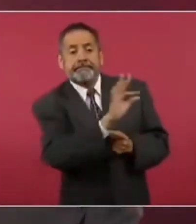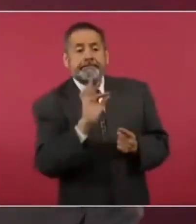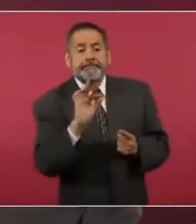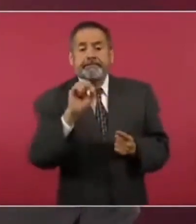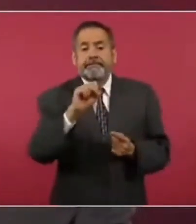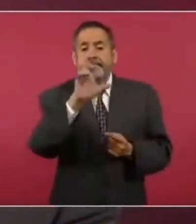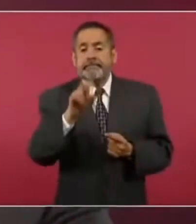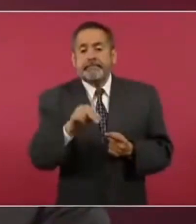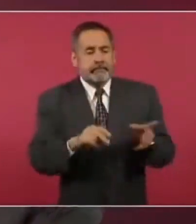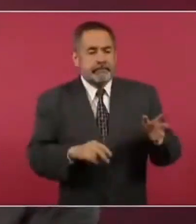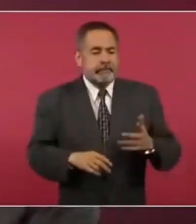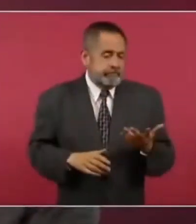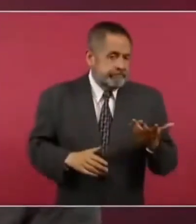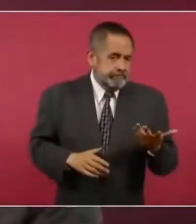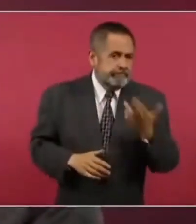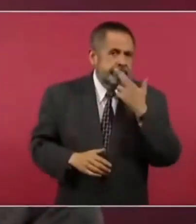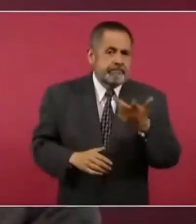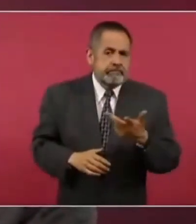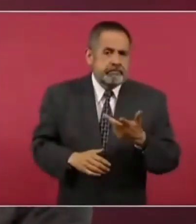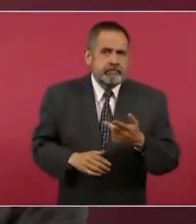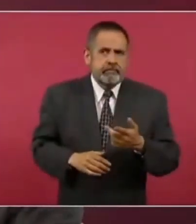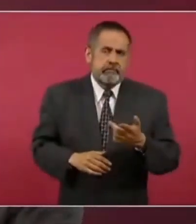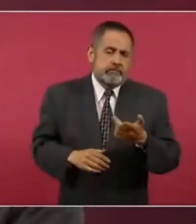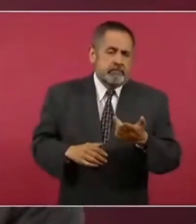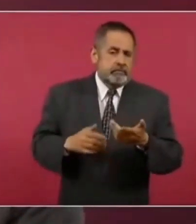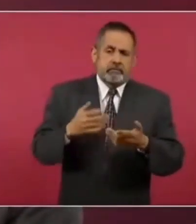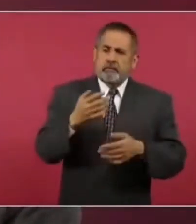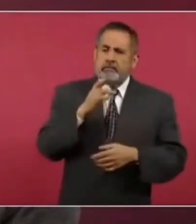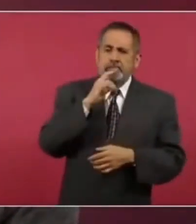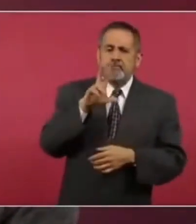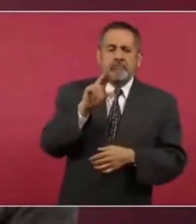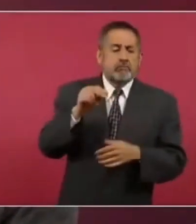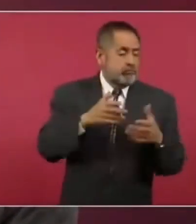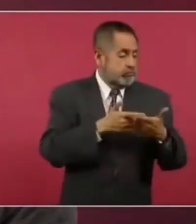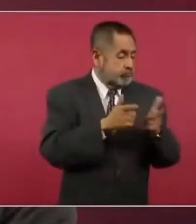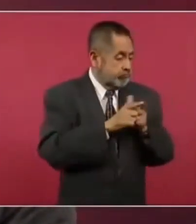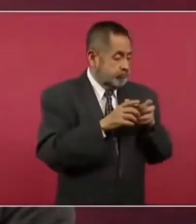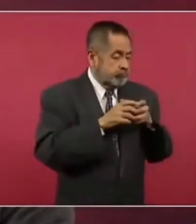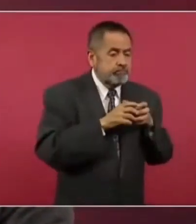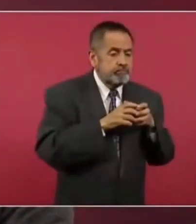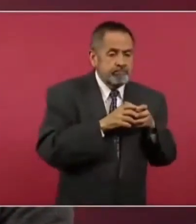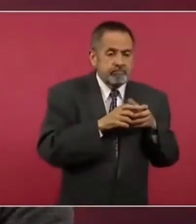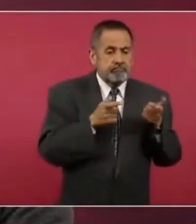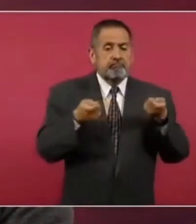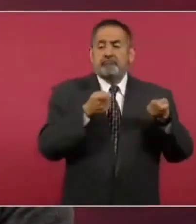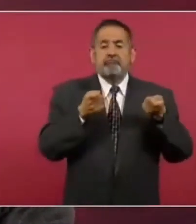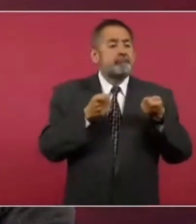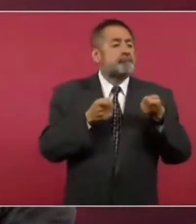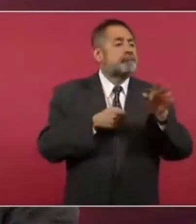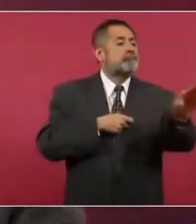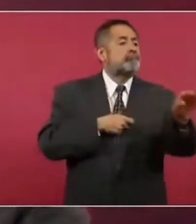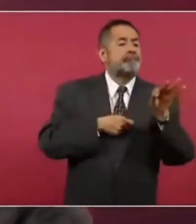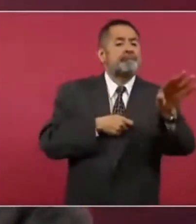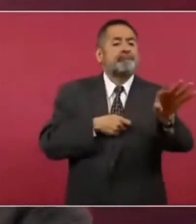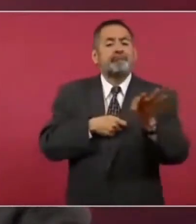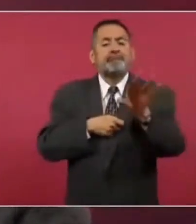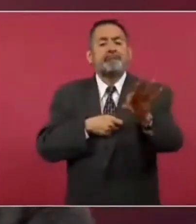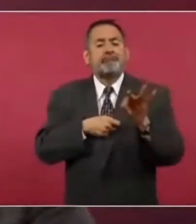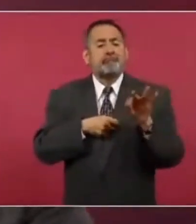los elija o nombre la élite del poder,